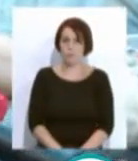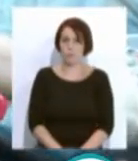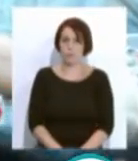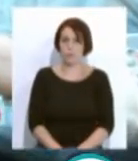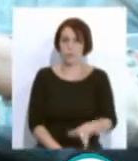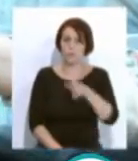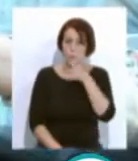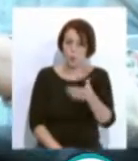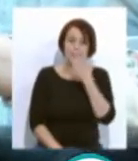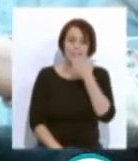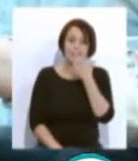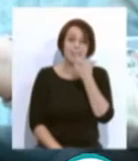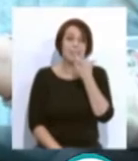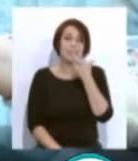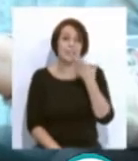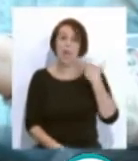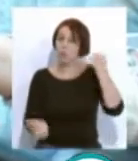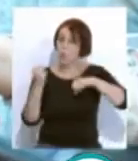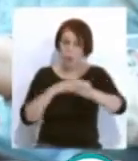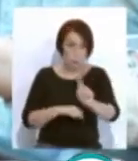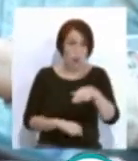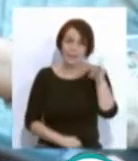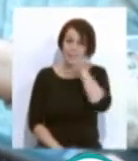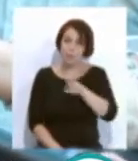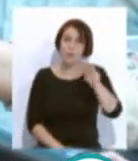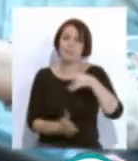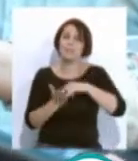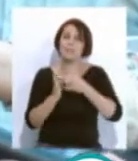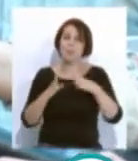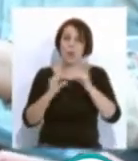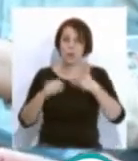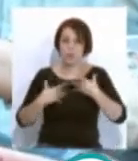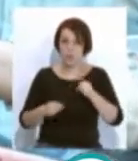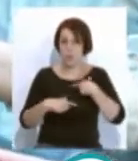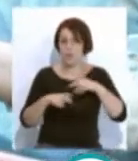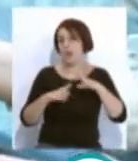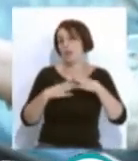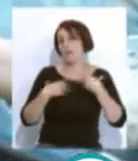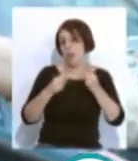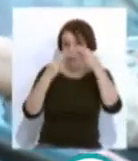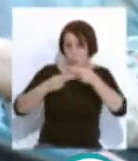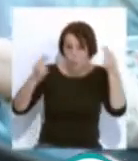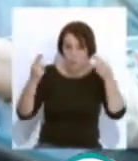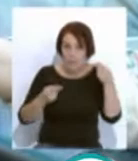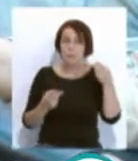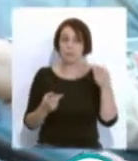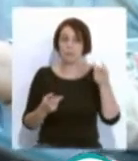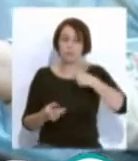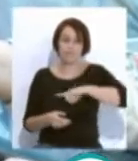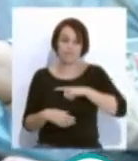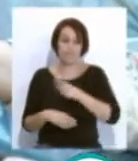Porque si no se toman medidas y no se refuerza el sistema andaluz de salud y la sanidad pública, nos vamos a ver muy pronto,